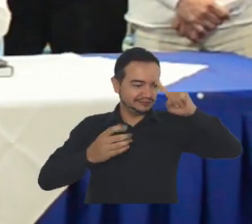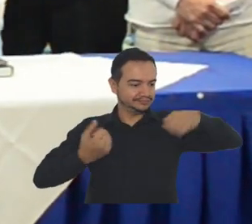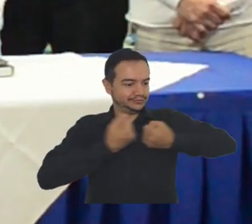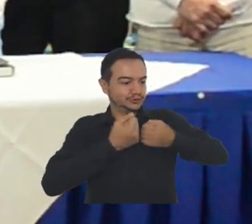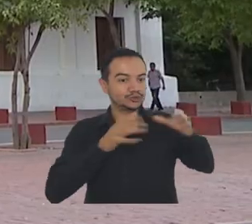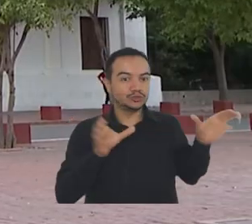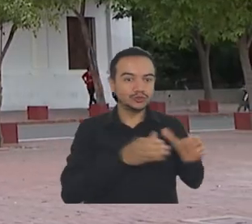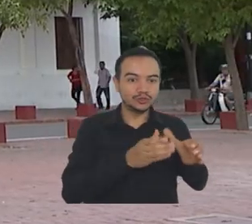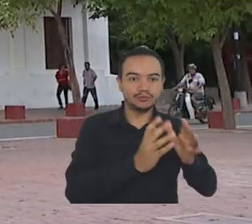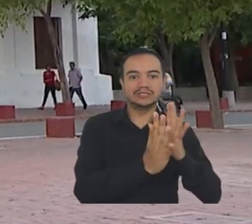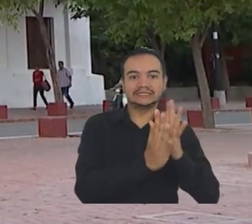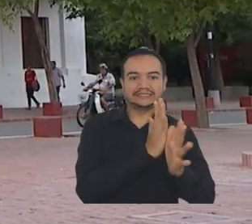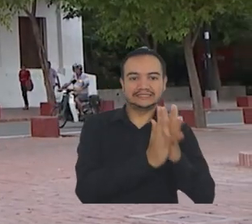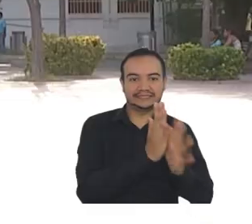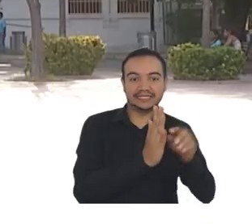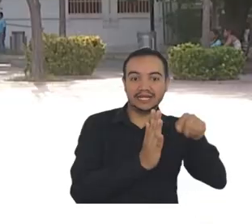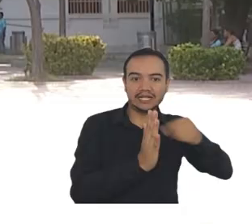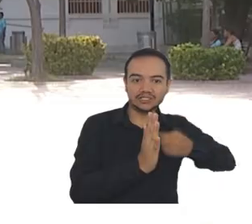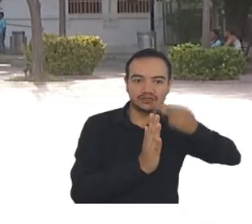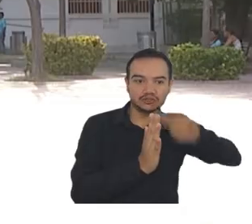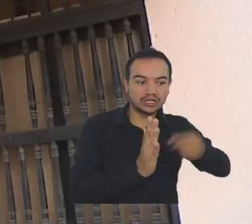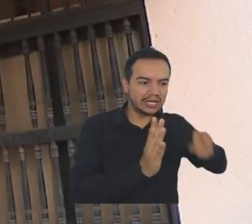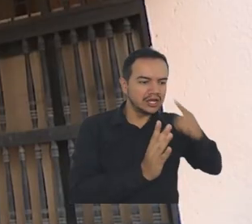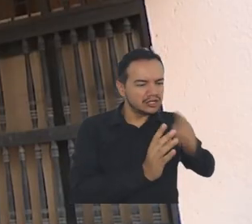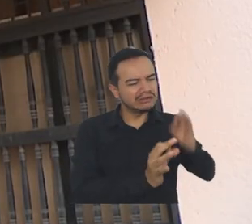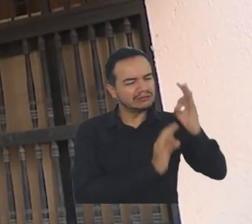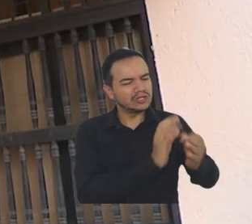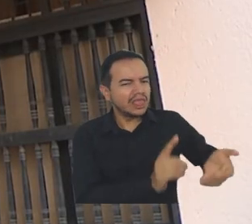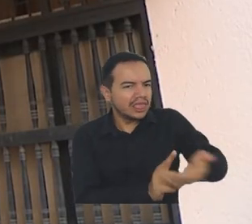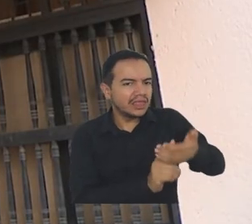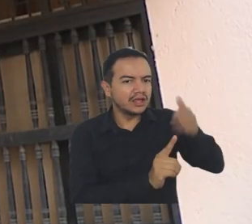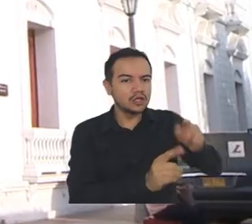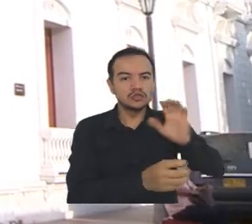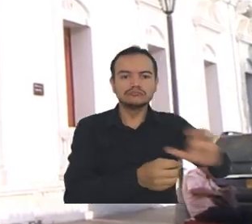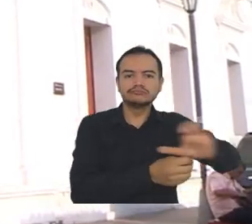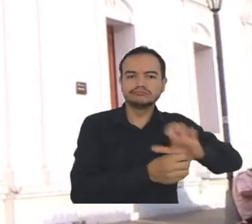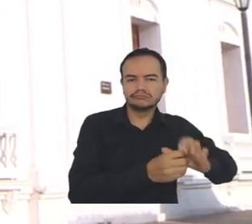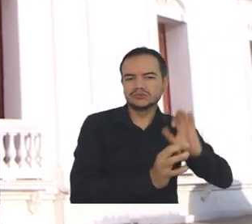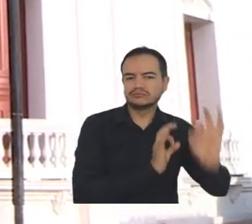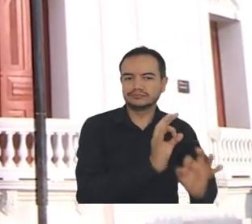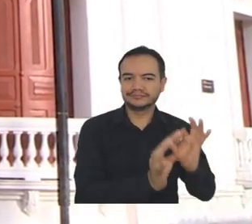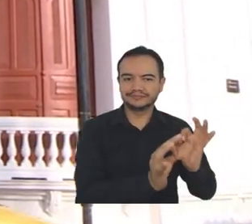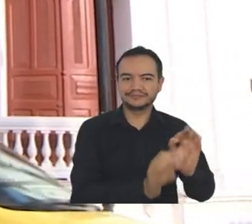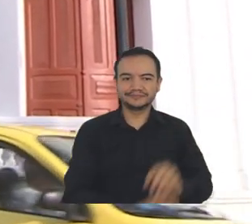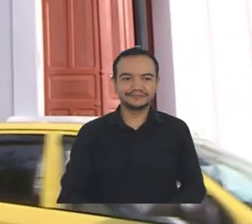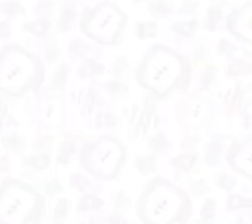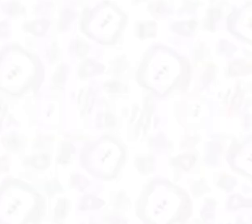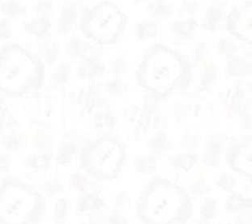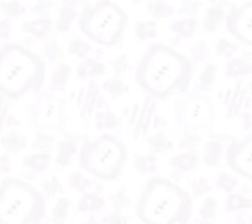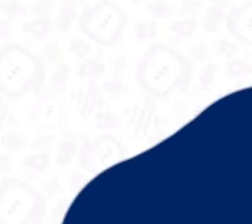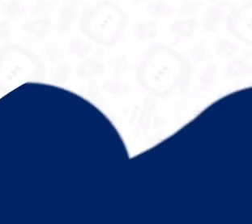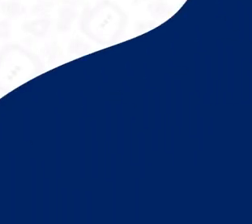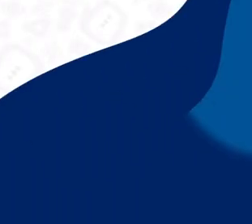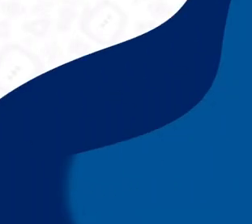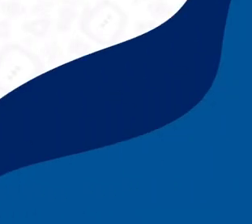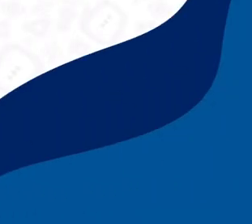Corporación Centro Histórico, que a su vez, desde hace varios años, lucha por preservar el corazón de Santa Marta.